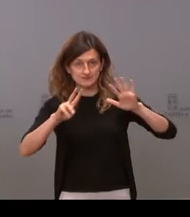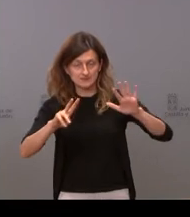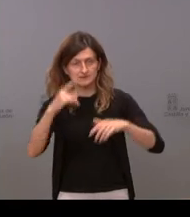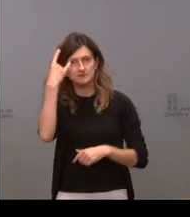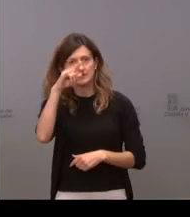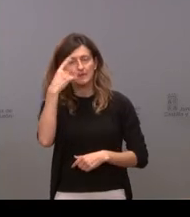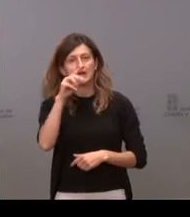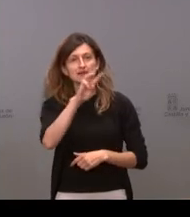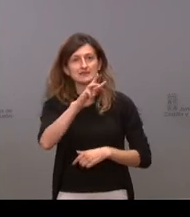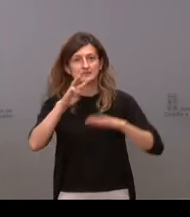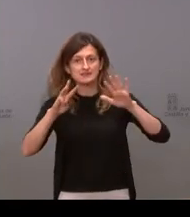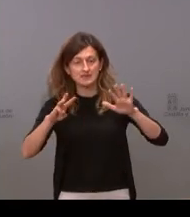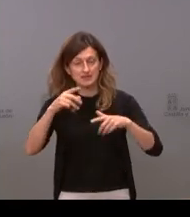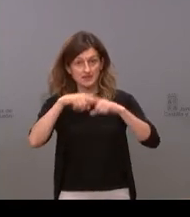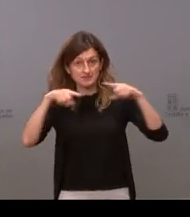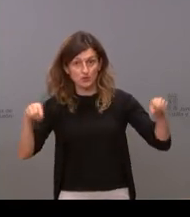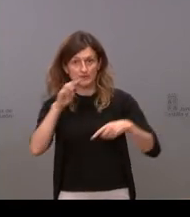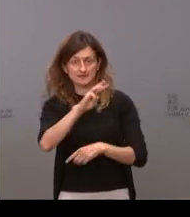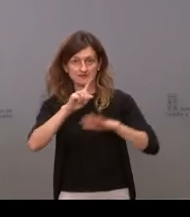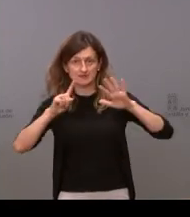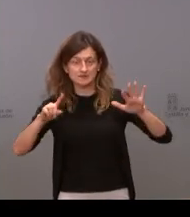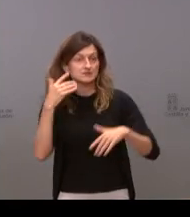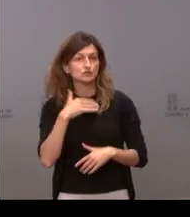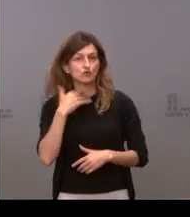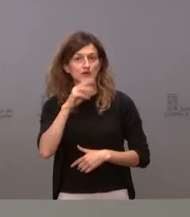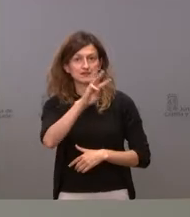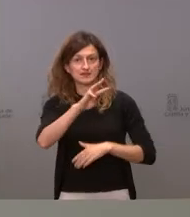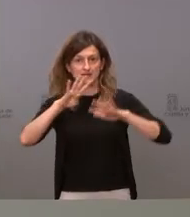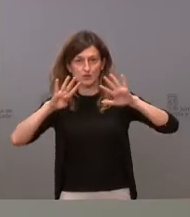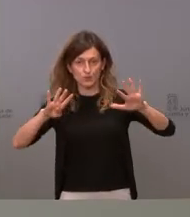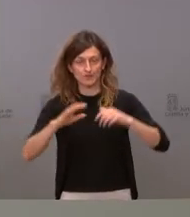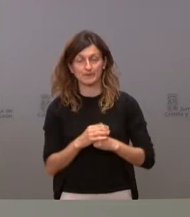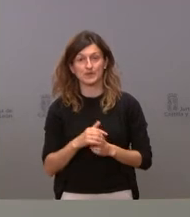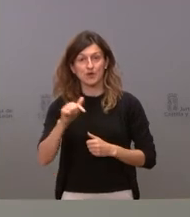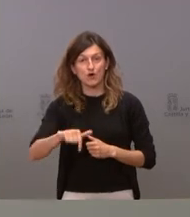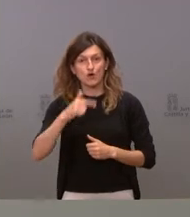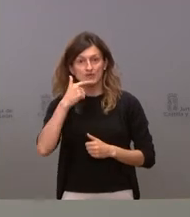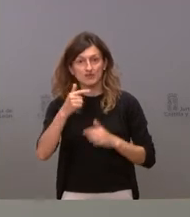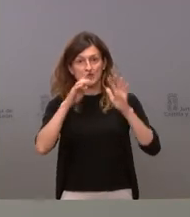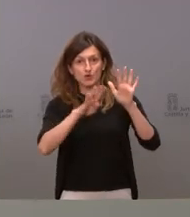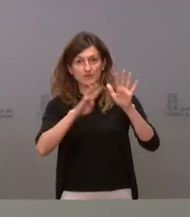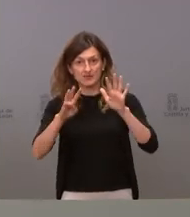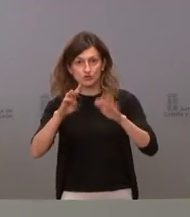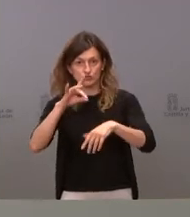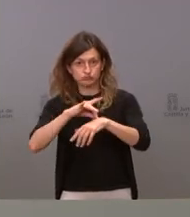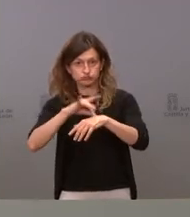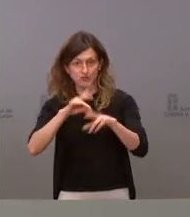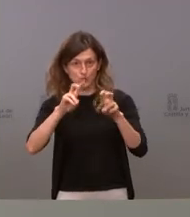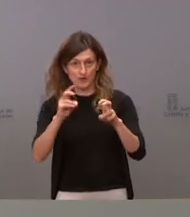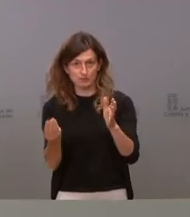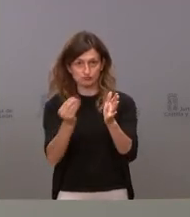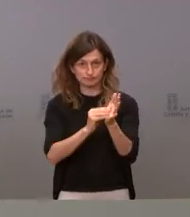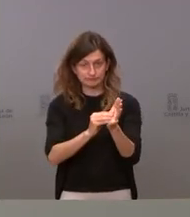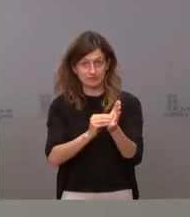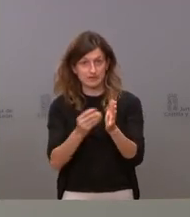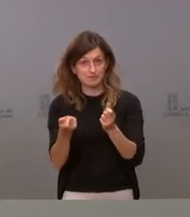Salamanca, 37, Segovia, 36 y Soria, 39. Hoy declaramos 98 casos nuevos, que es una cifra muy similar